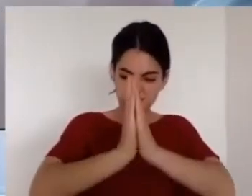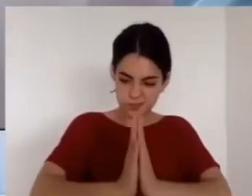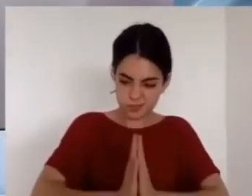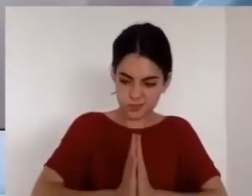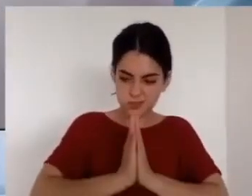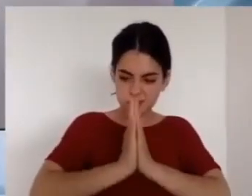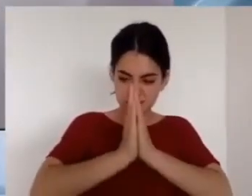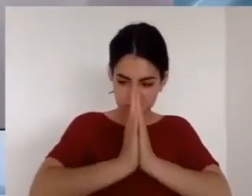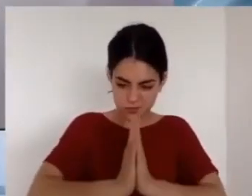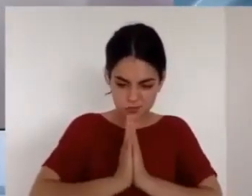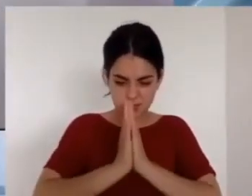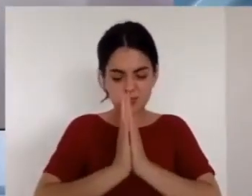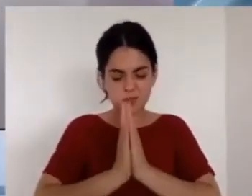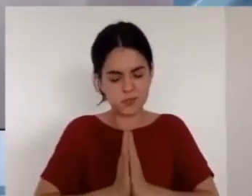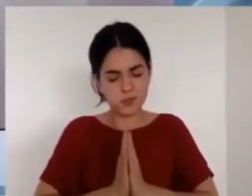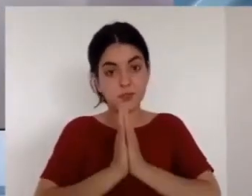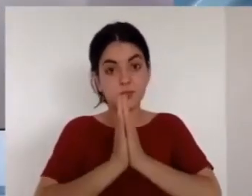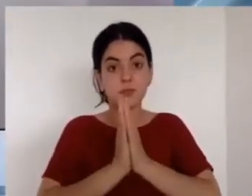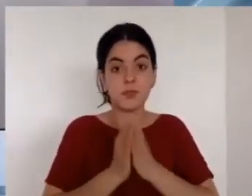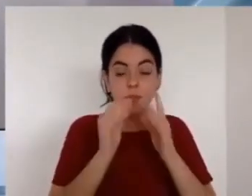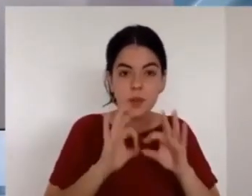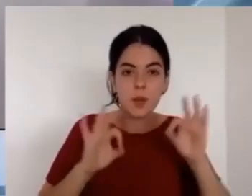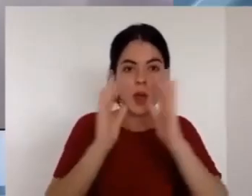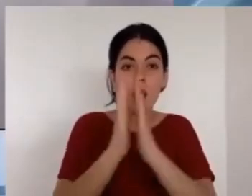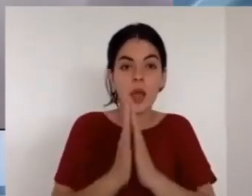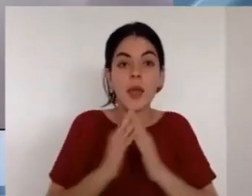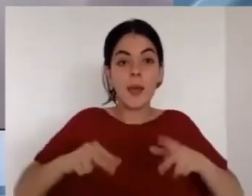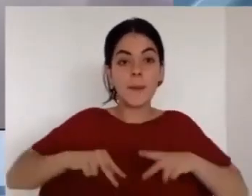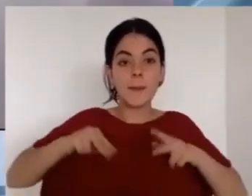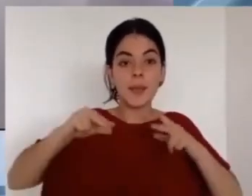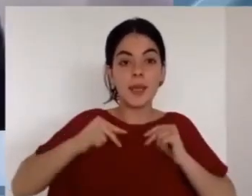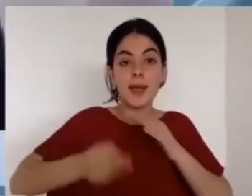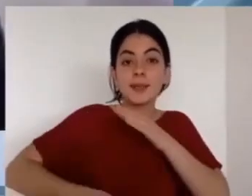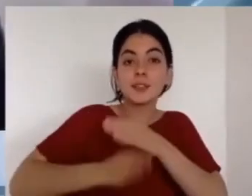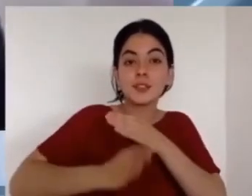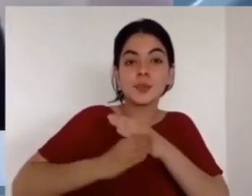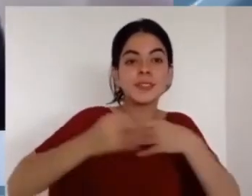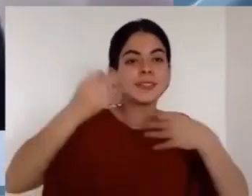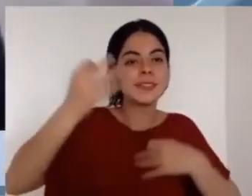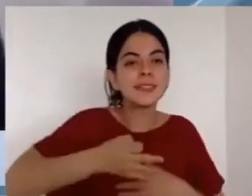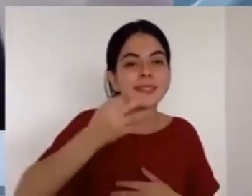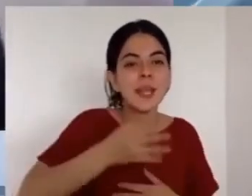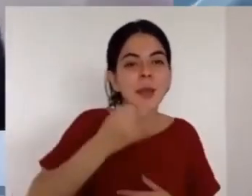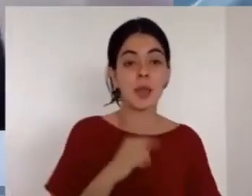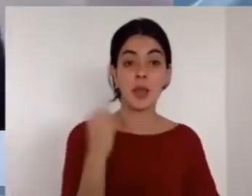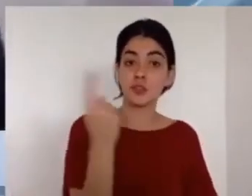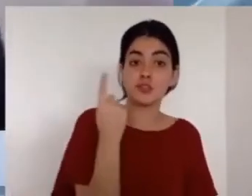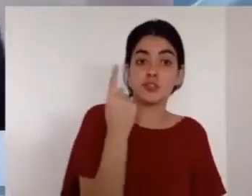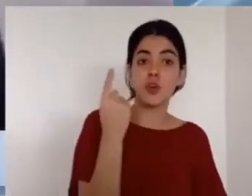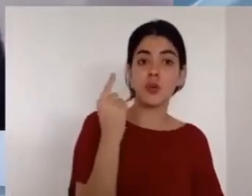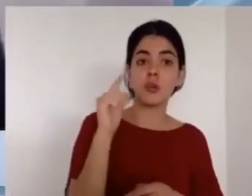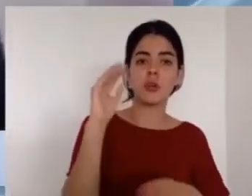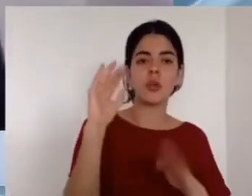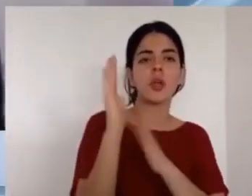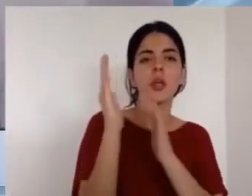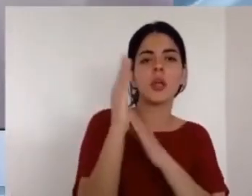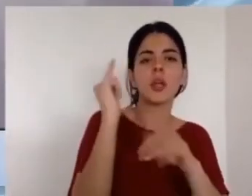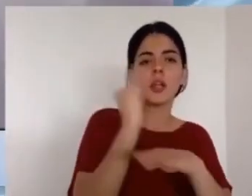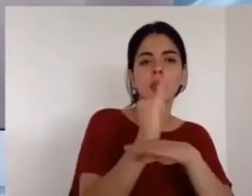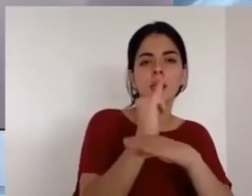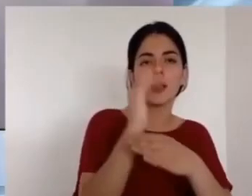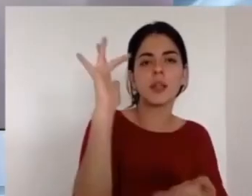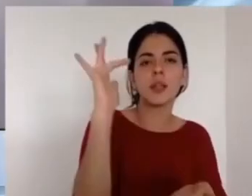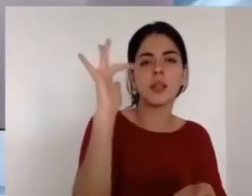la compramos pero yo pregunto el señor quiere una semana santa o una vida santa